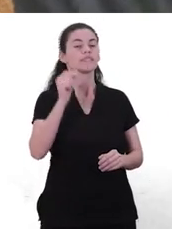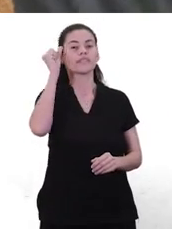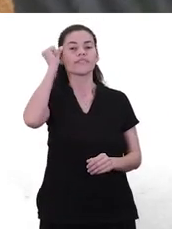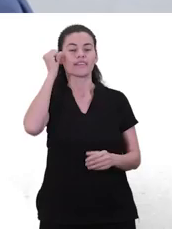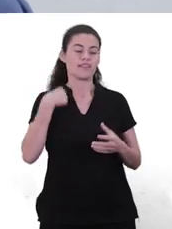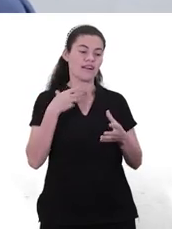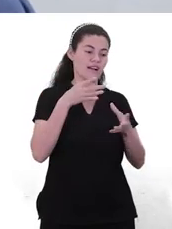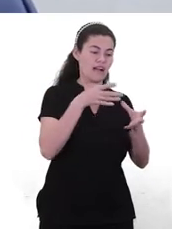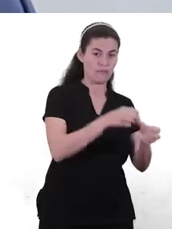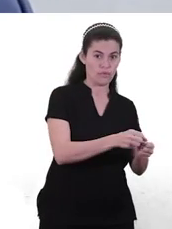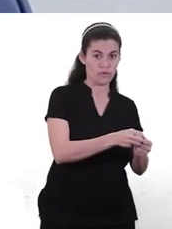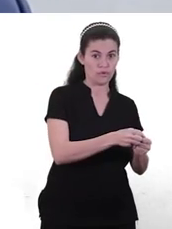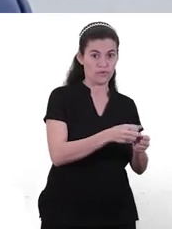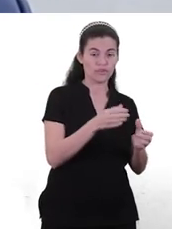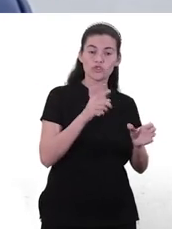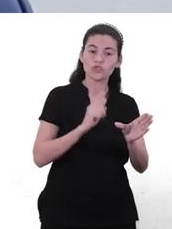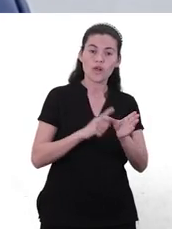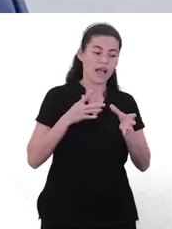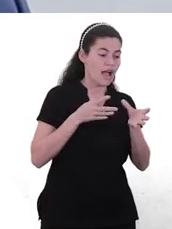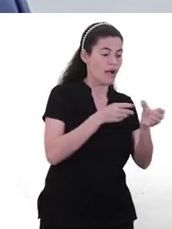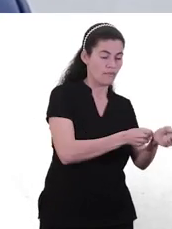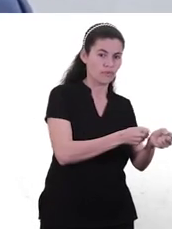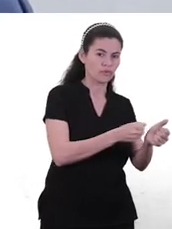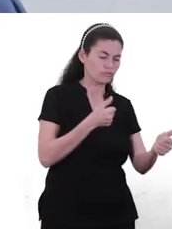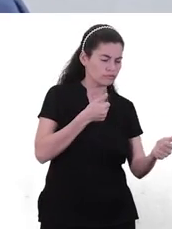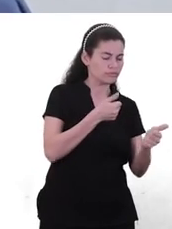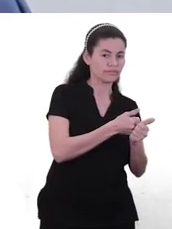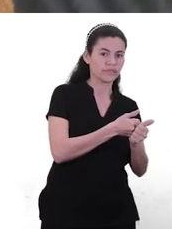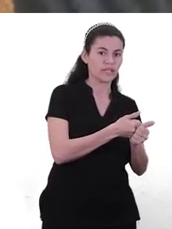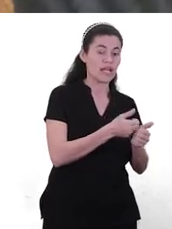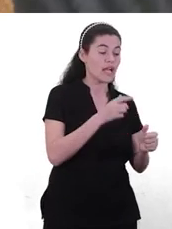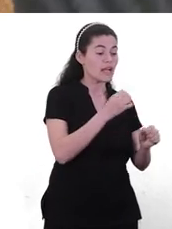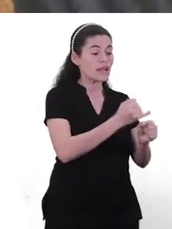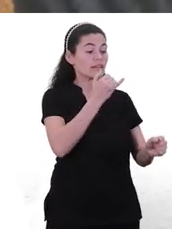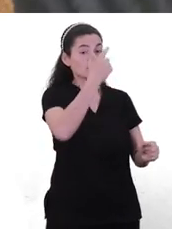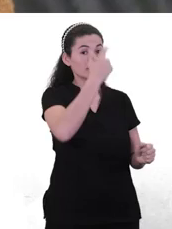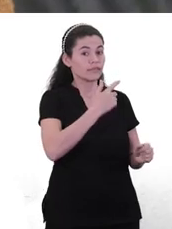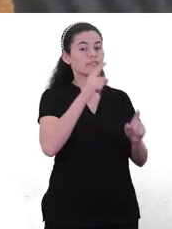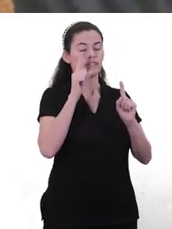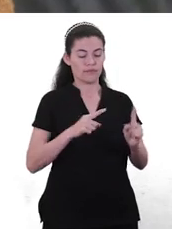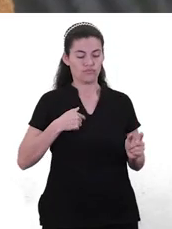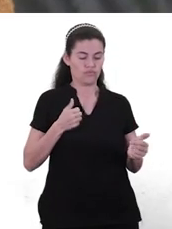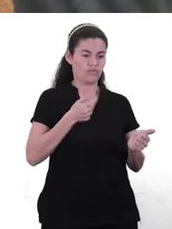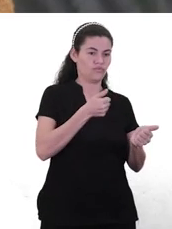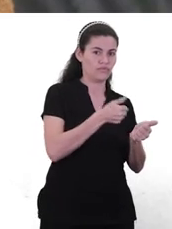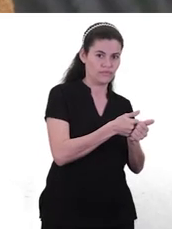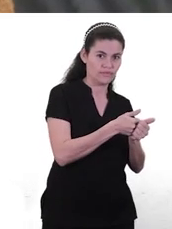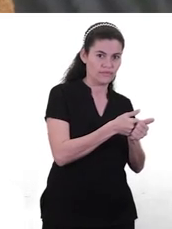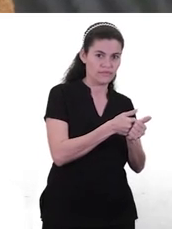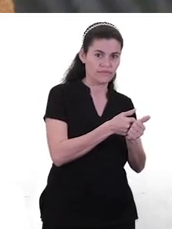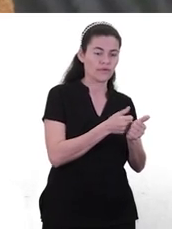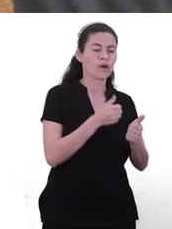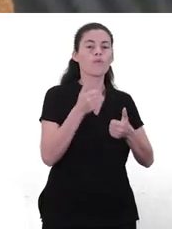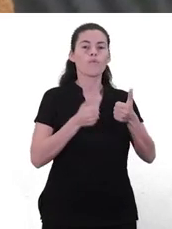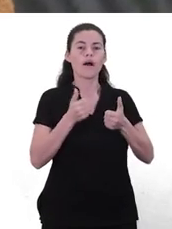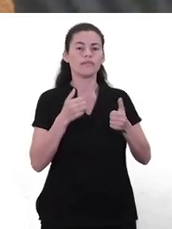Claro. Eso es sumamente importante. Acompañamiento y apoyo, digamos, no van por separado. No, van por separado. Porque acá es súper importante esto que decías, bueno, ¿cuál es el